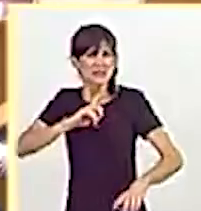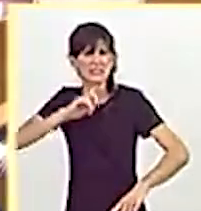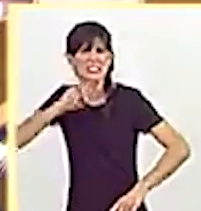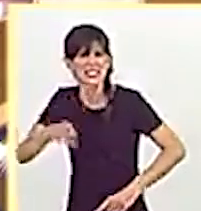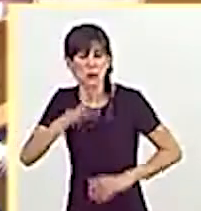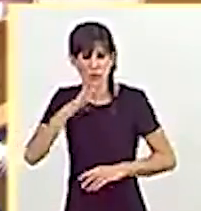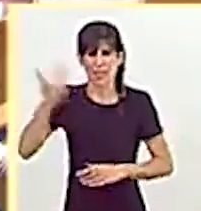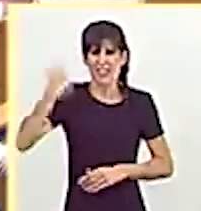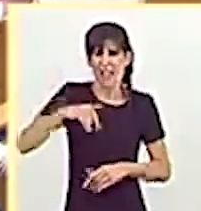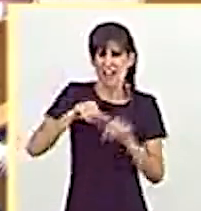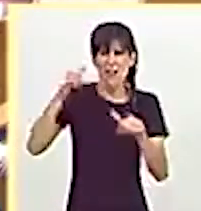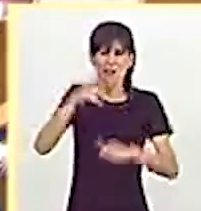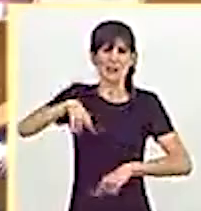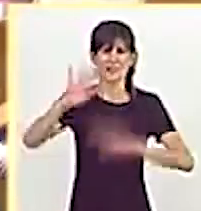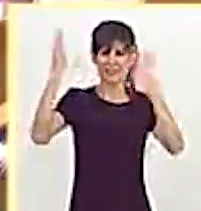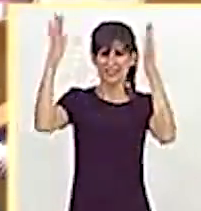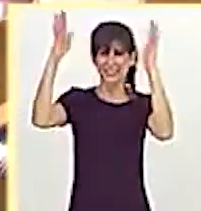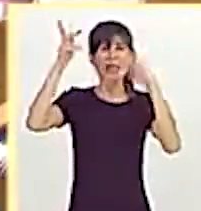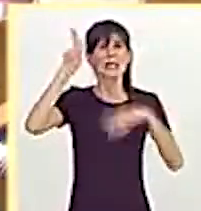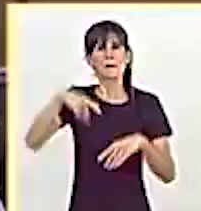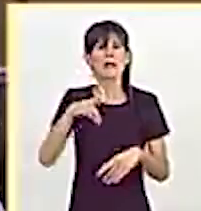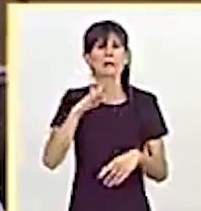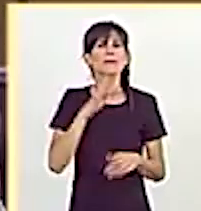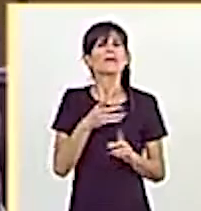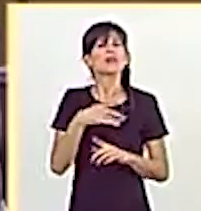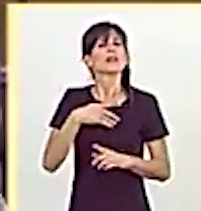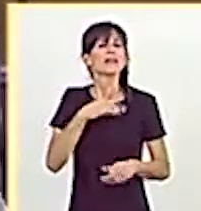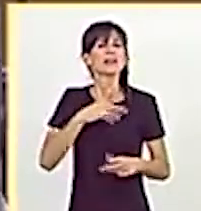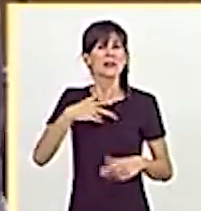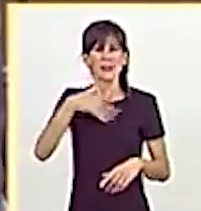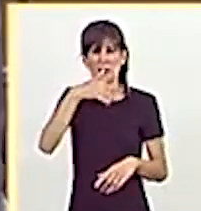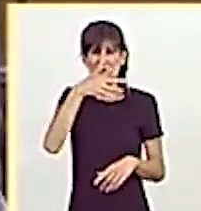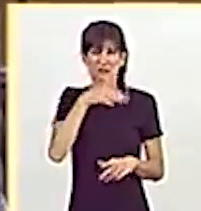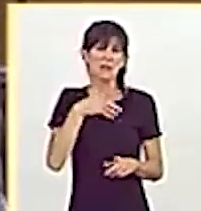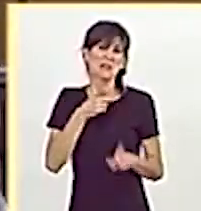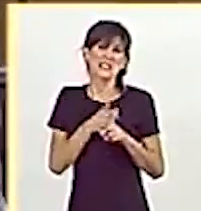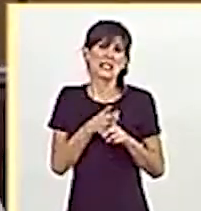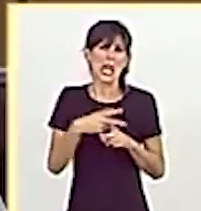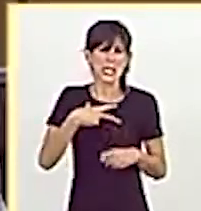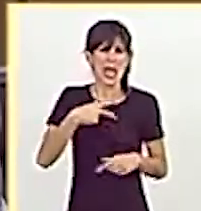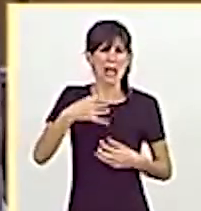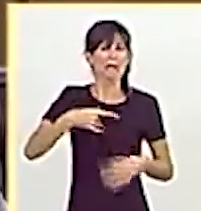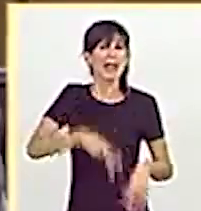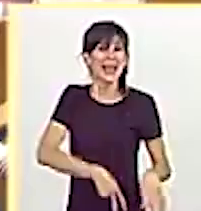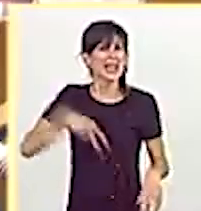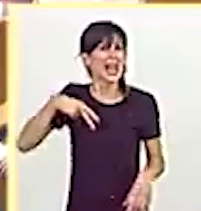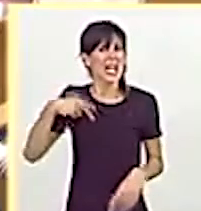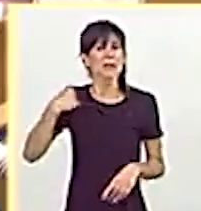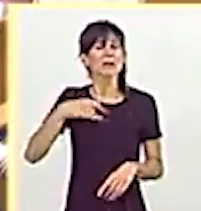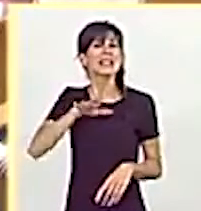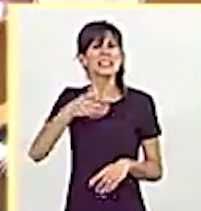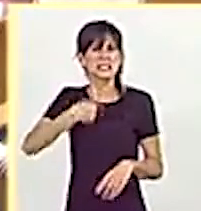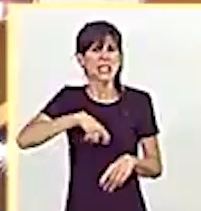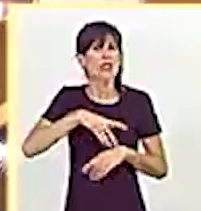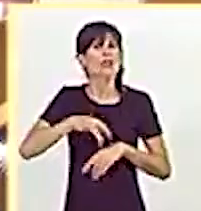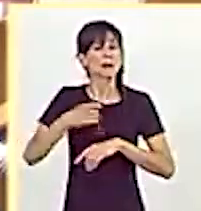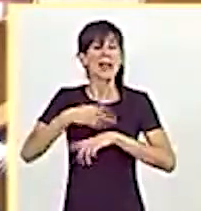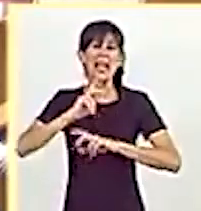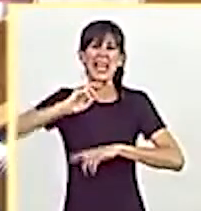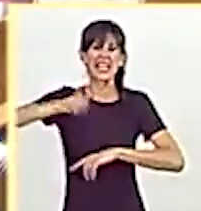asaltaron la Fiscalía General del Estado a través de una exministra socialista de justicia.